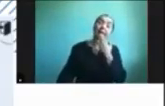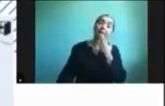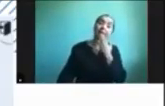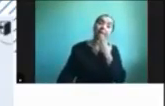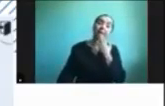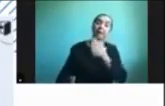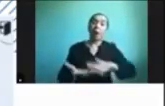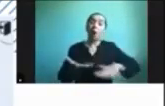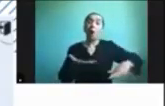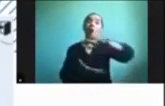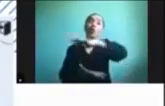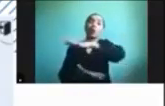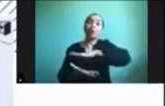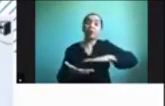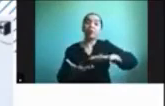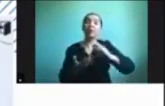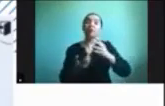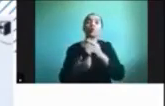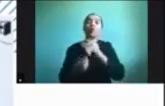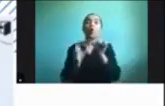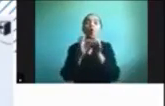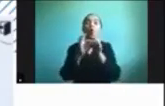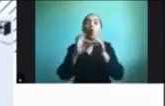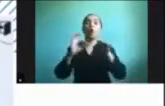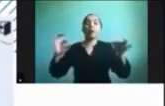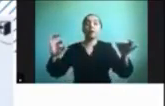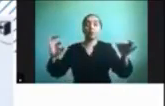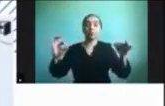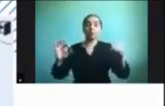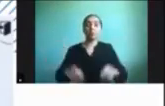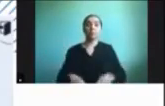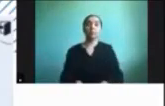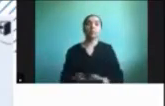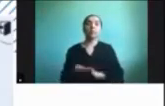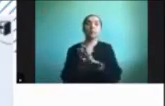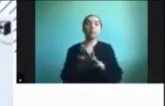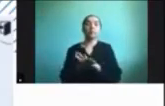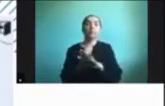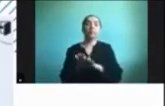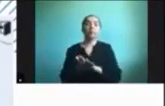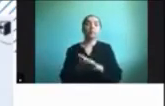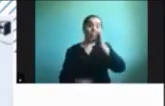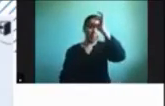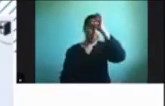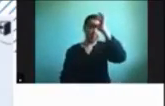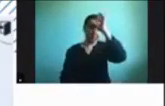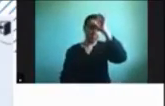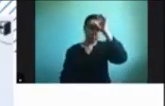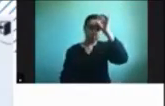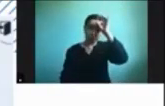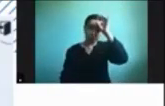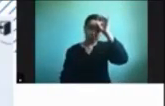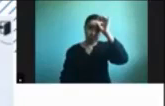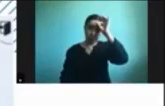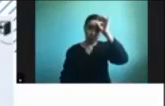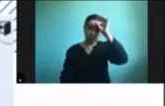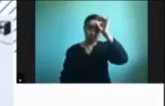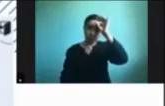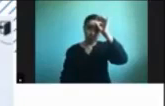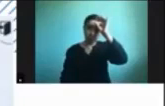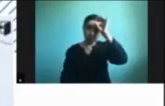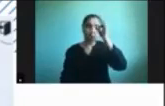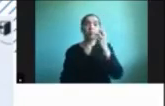de esa palabra en una oración ¿ya? podemos ponerlo en mapuche y podemos ponerlo en mapusungueli podemos ponerlo en